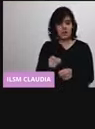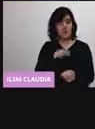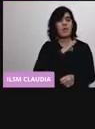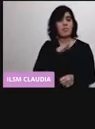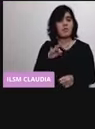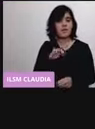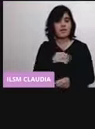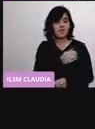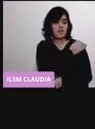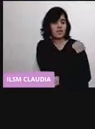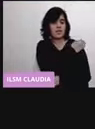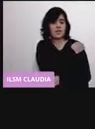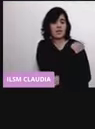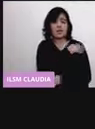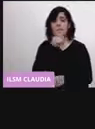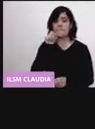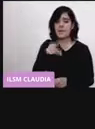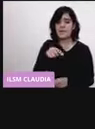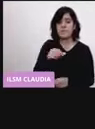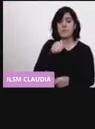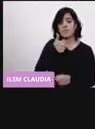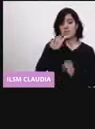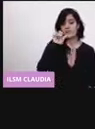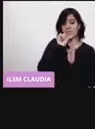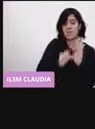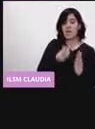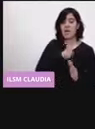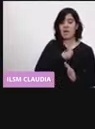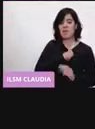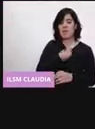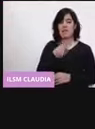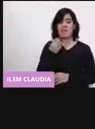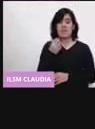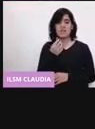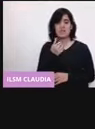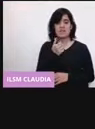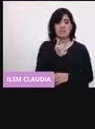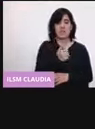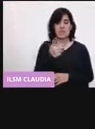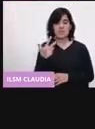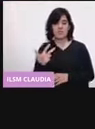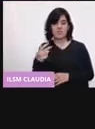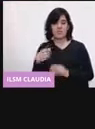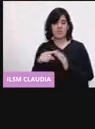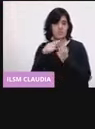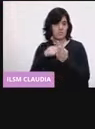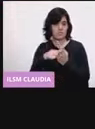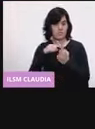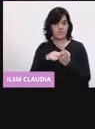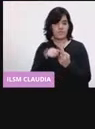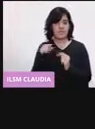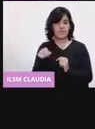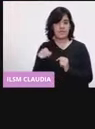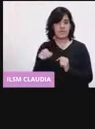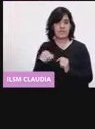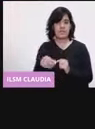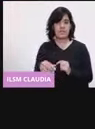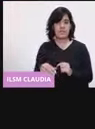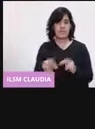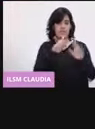Dura seis meses a una temperatura de 2 a 8 grados. Toda esta viene ya reconstituida y no debe congelarse.